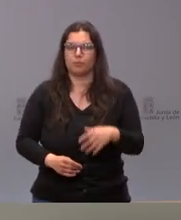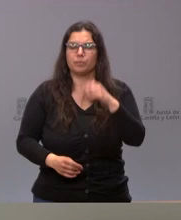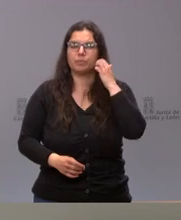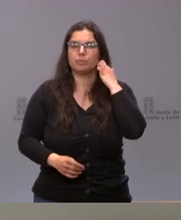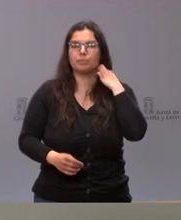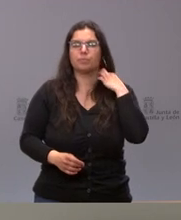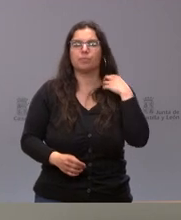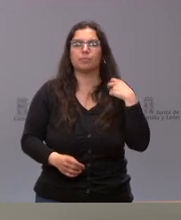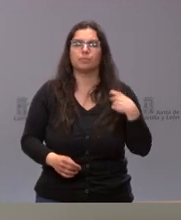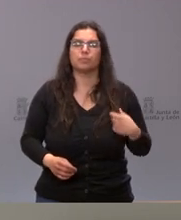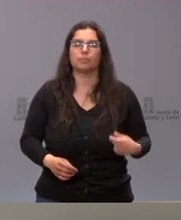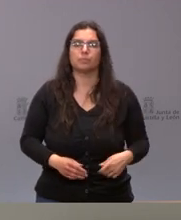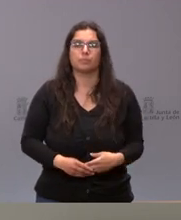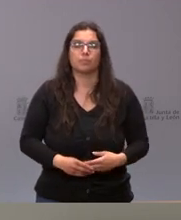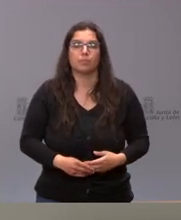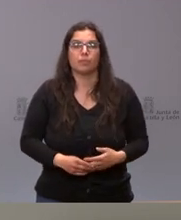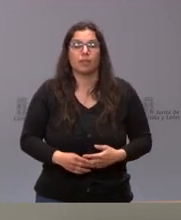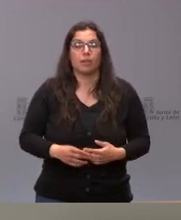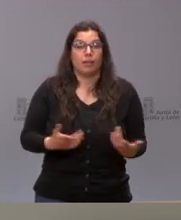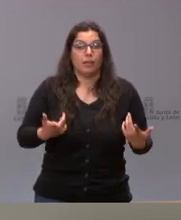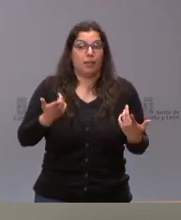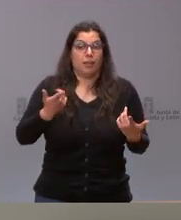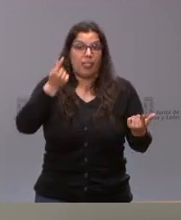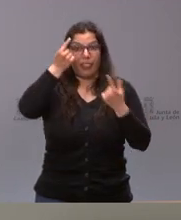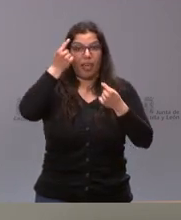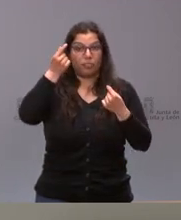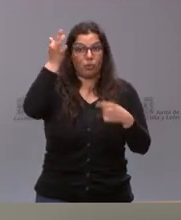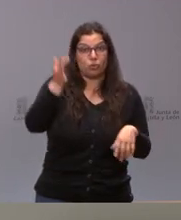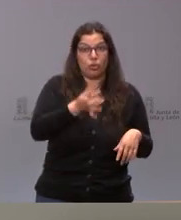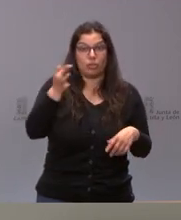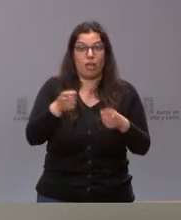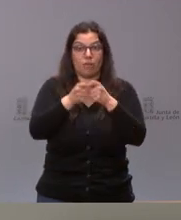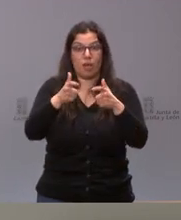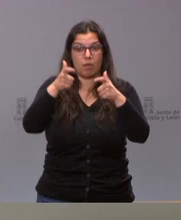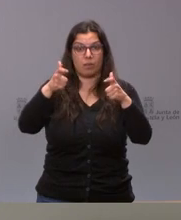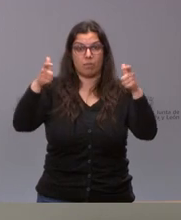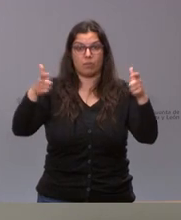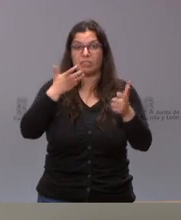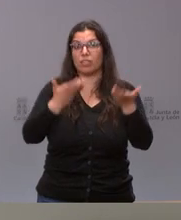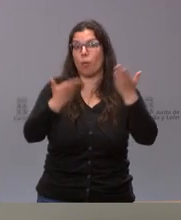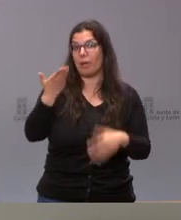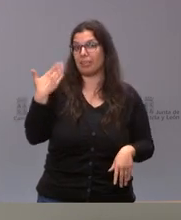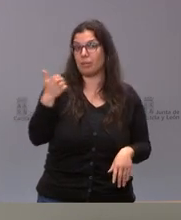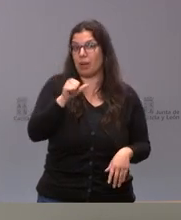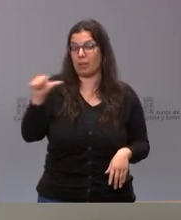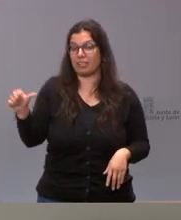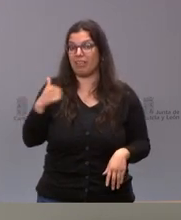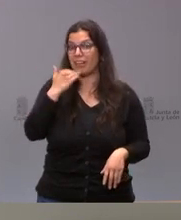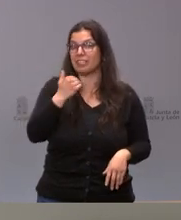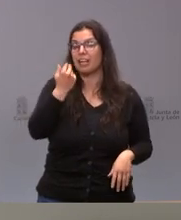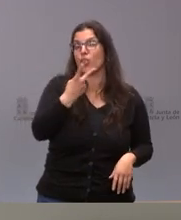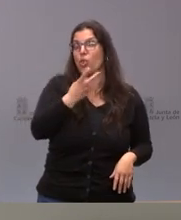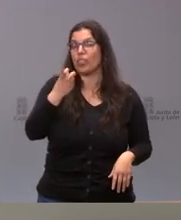sin ninguna dificultad. El dato sigue creciendo en relación con la semana pasada. Fíjese ustedes que son casi 200